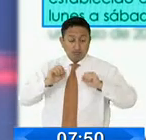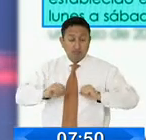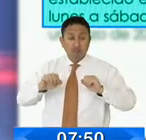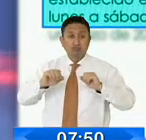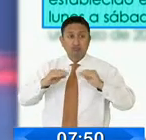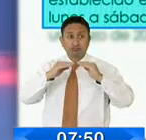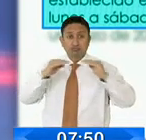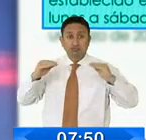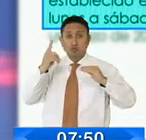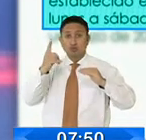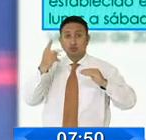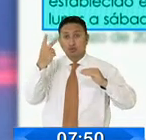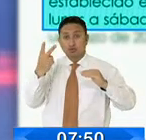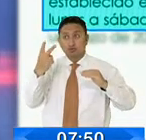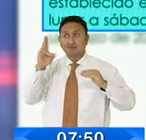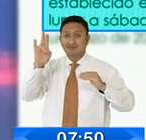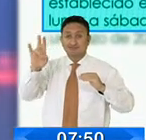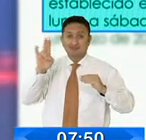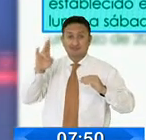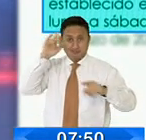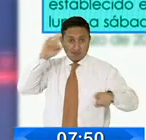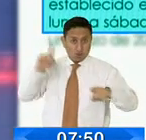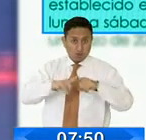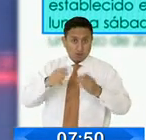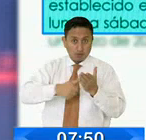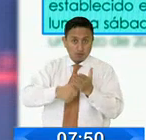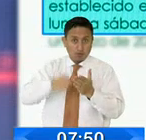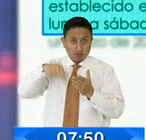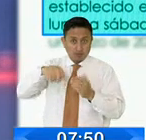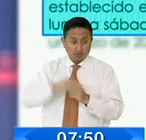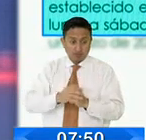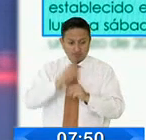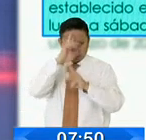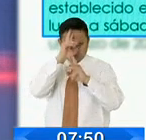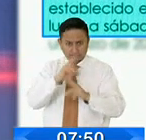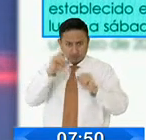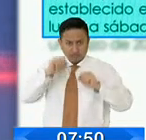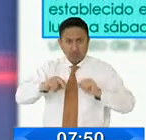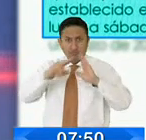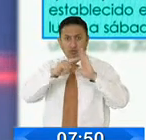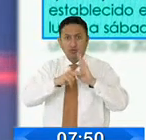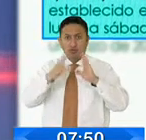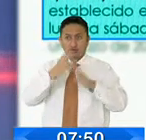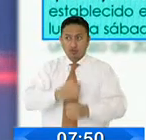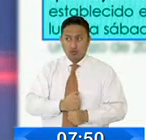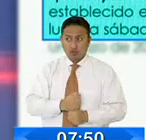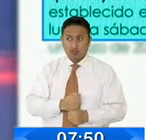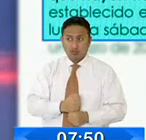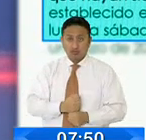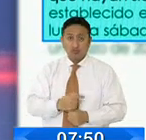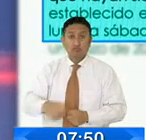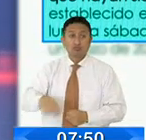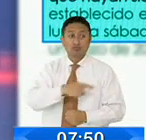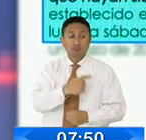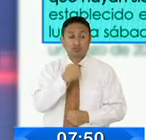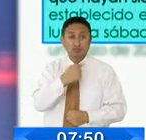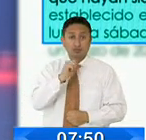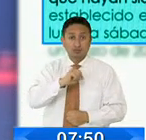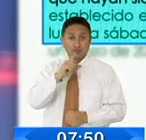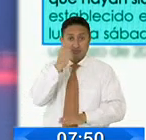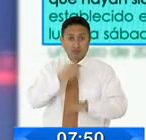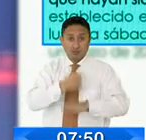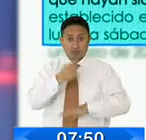categoría 1, 2 y 7 del acuerdo ministerial, que hayan cumplido con los protocolos de bioseguridad y según lo establecido en las